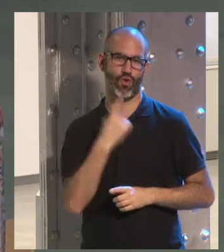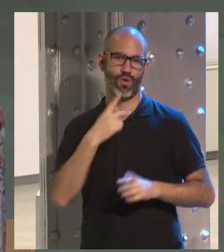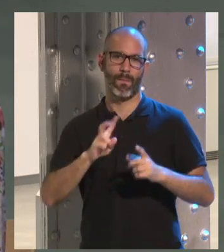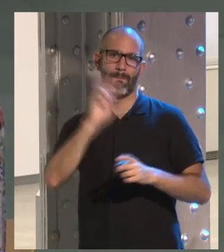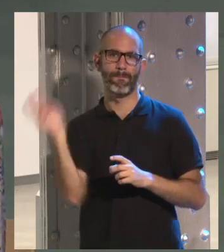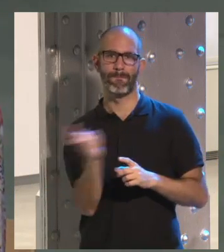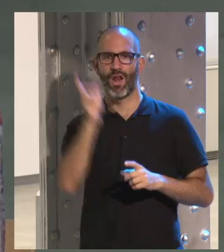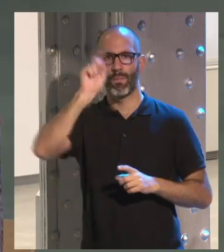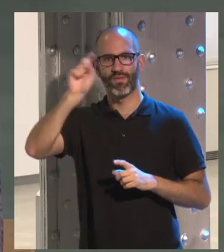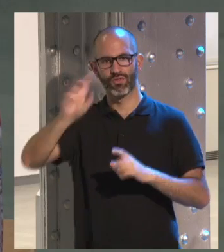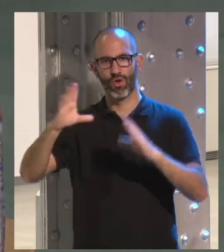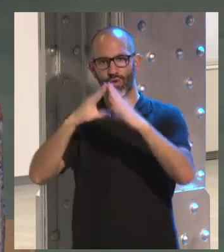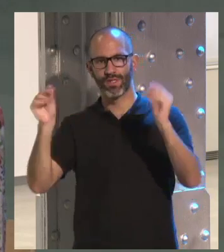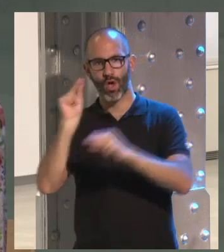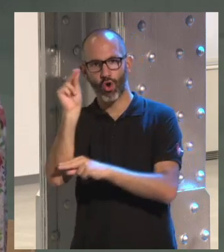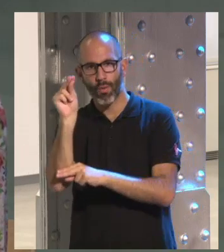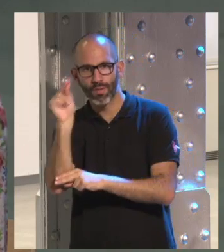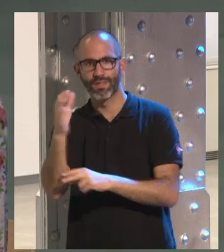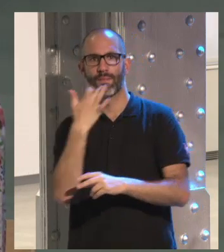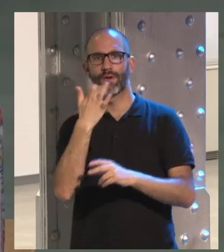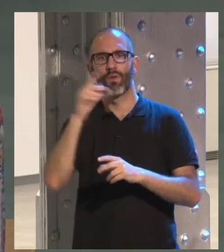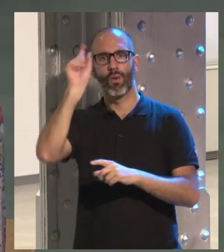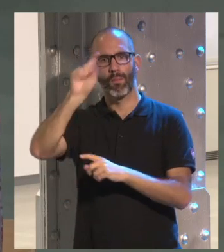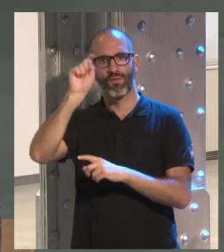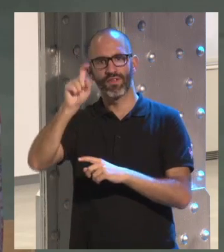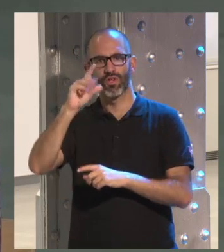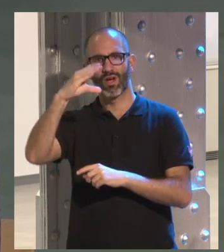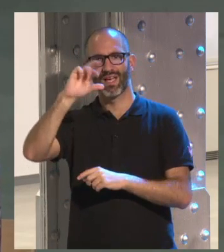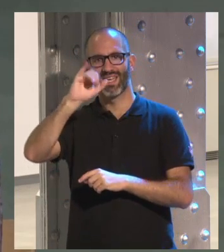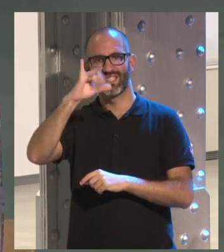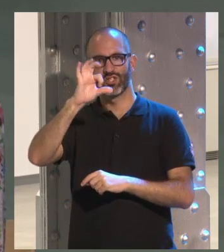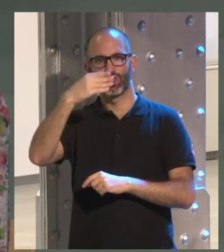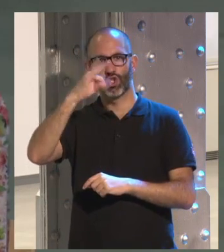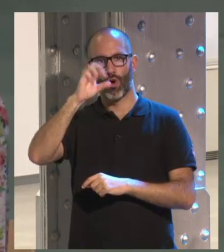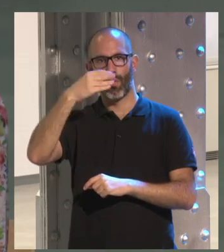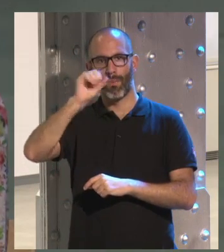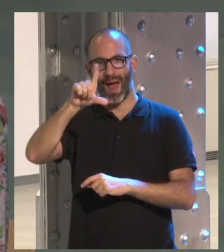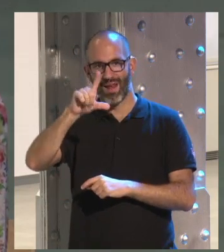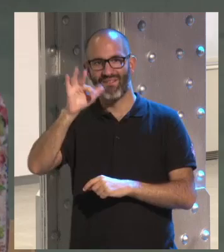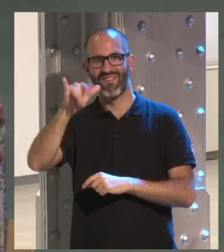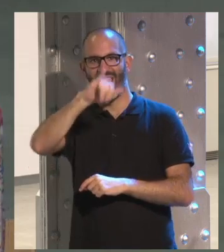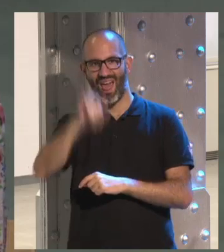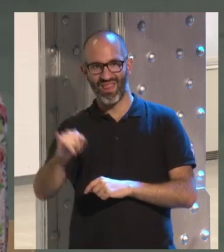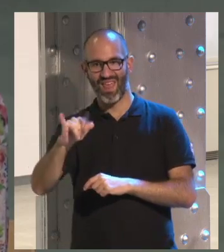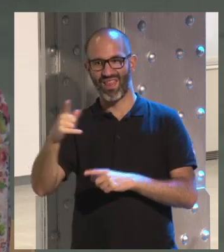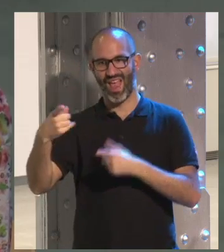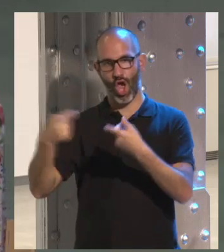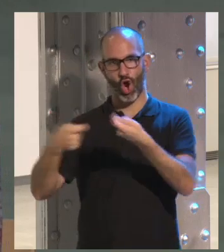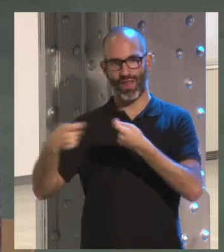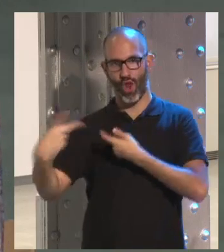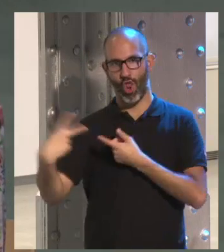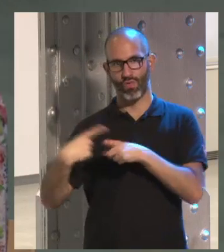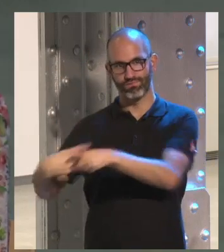profesores de la Universidad Complutense, como es el profesor Cristóbal Fernández, que ha coordinado conmigo el trabajo y